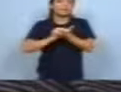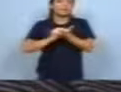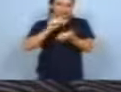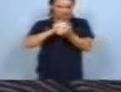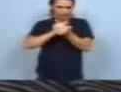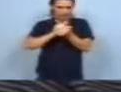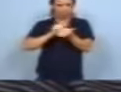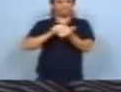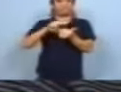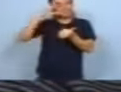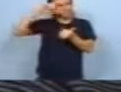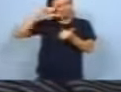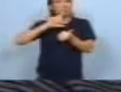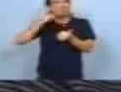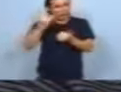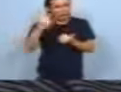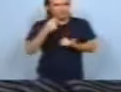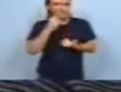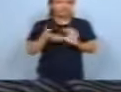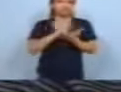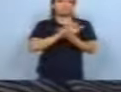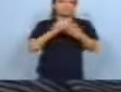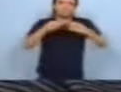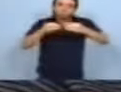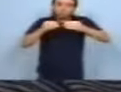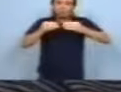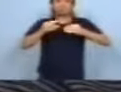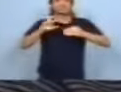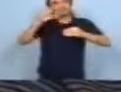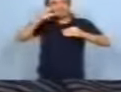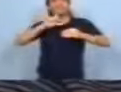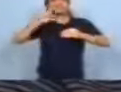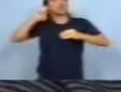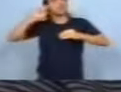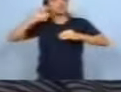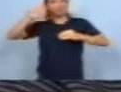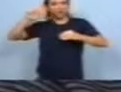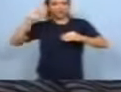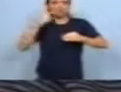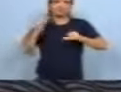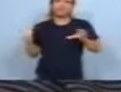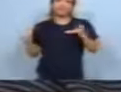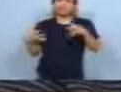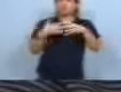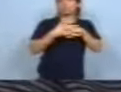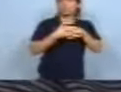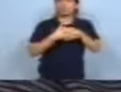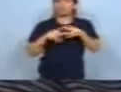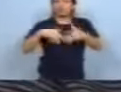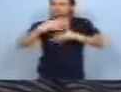Es un material que es como si fuera tergopor, que se une con una